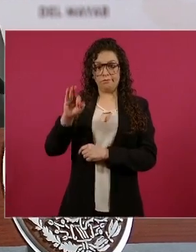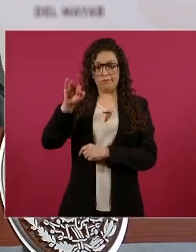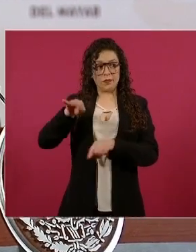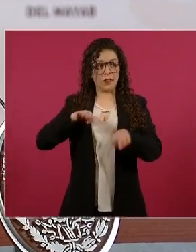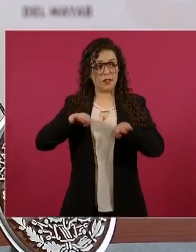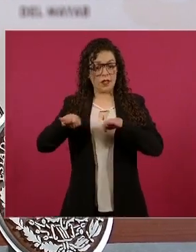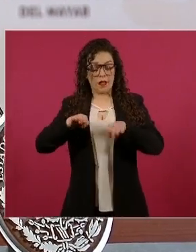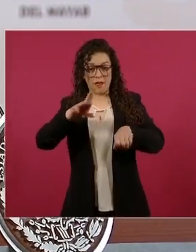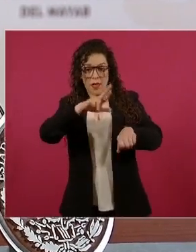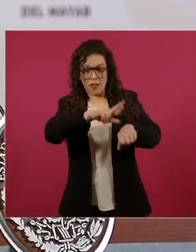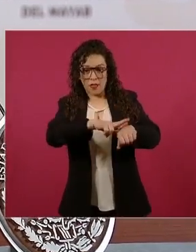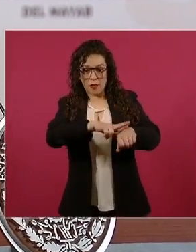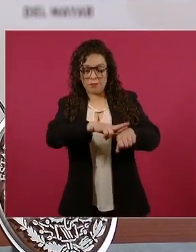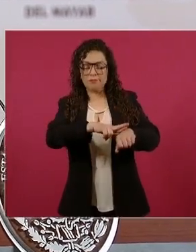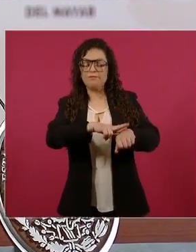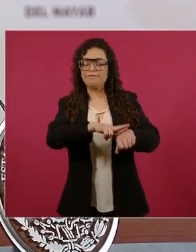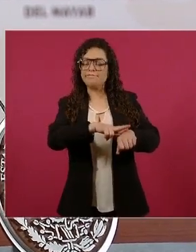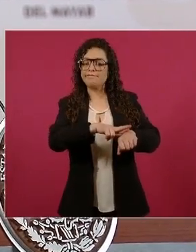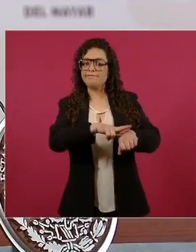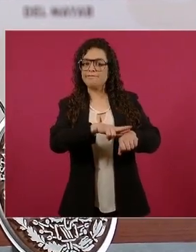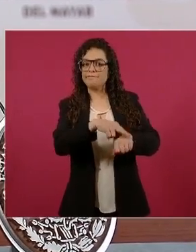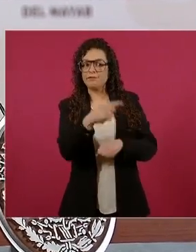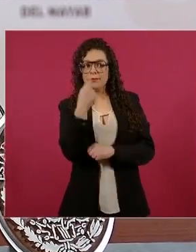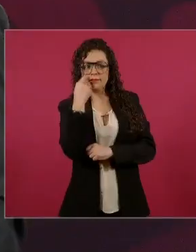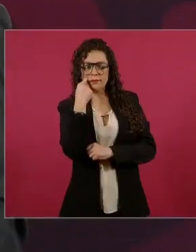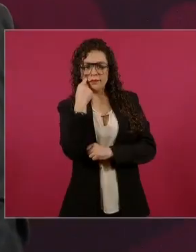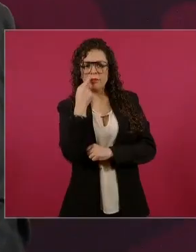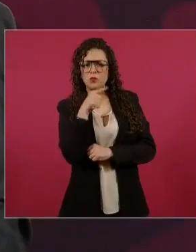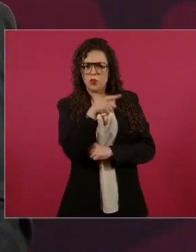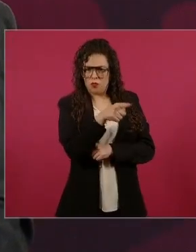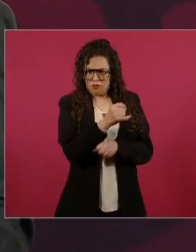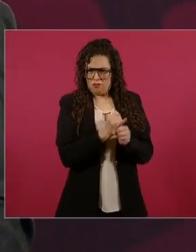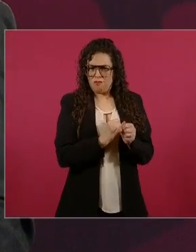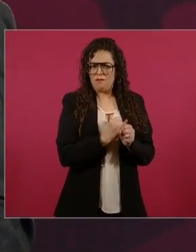revisar cuánto ganan ellos,